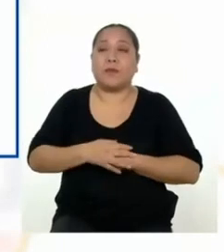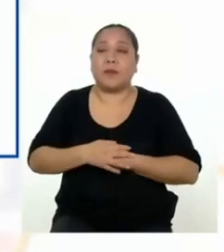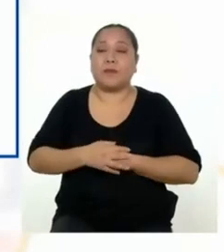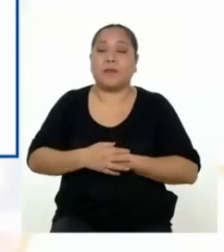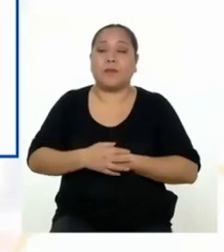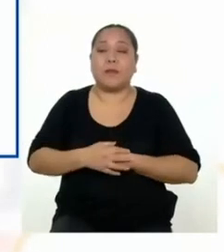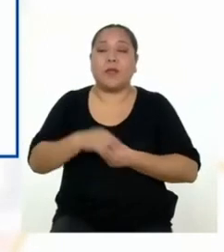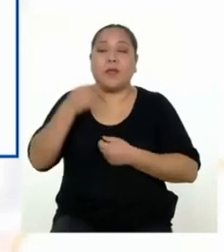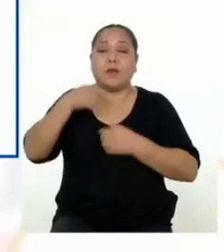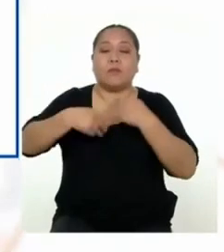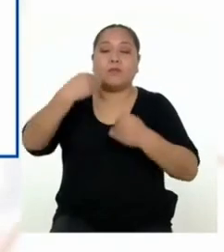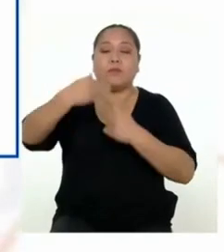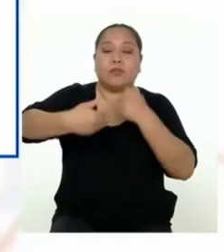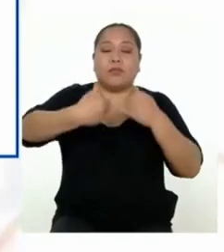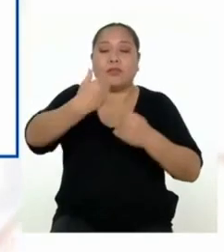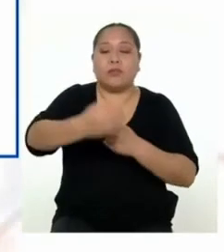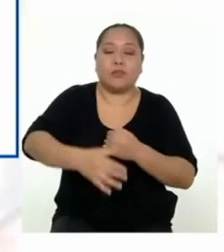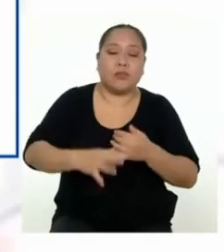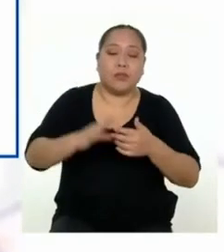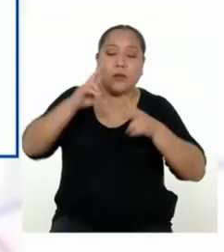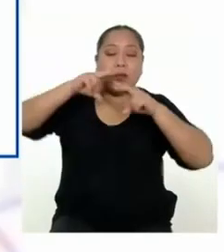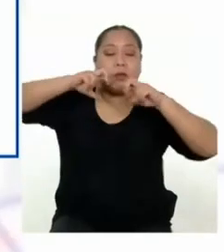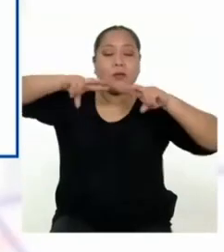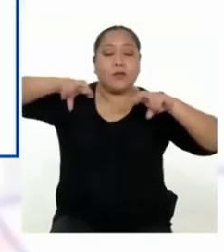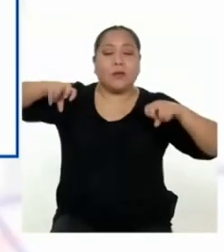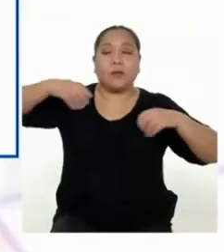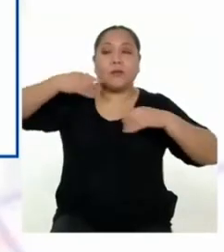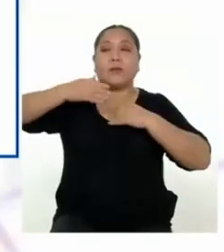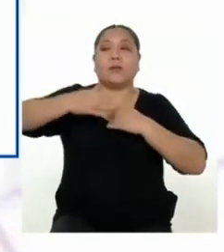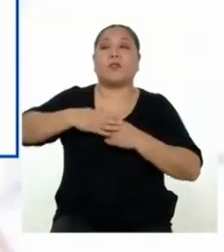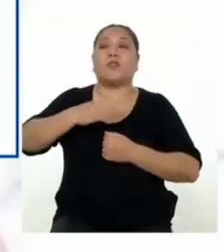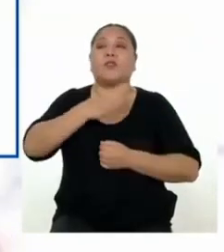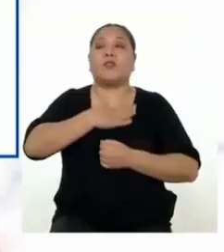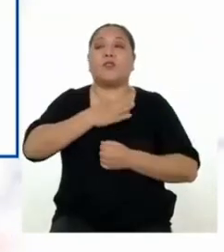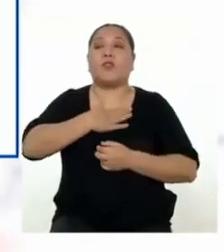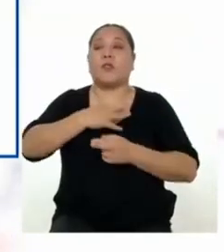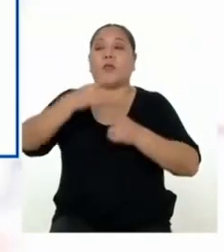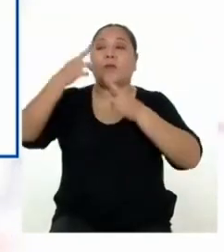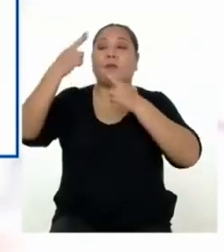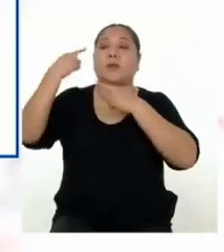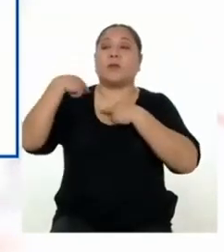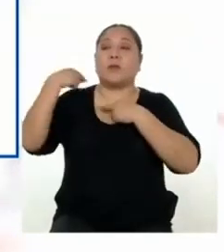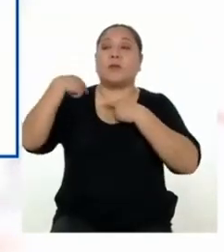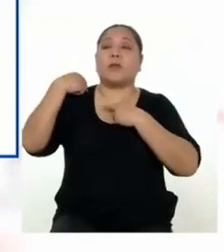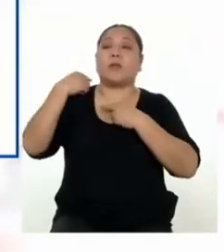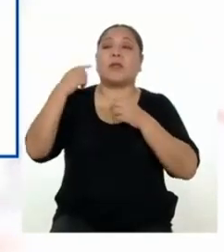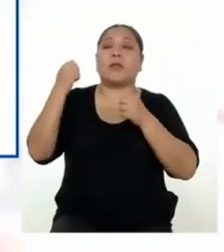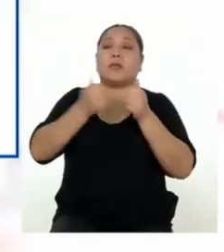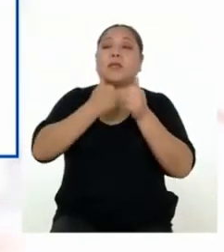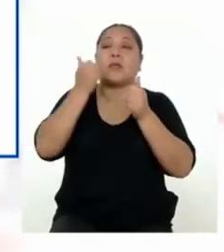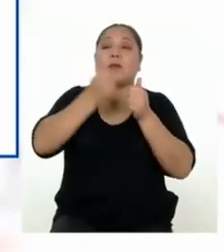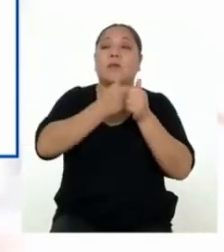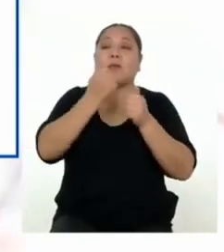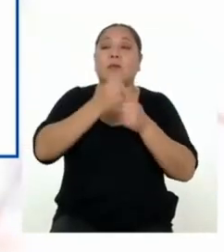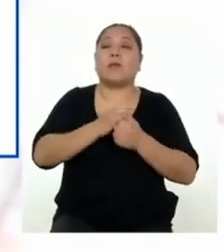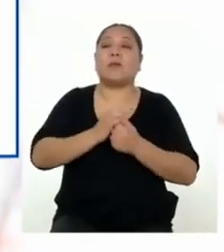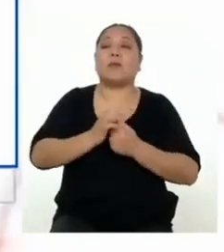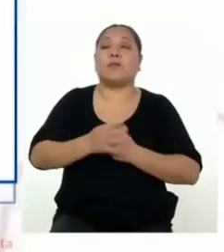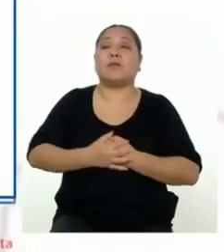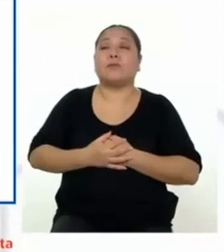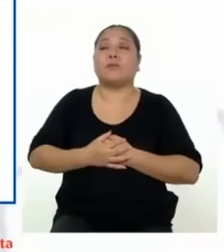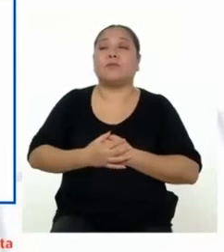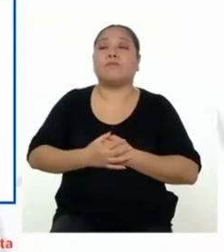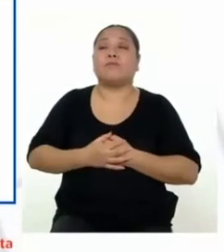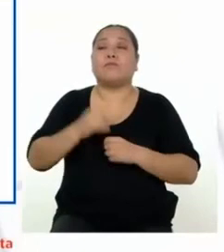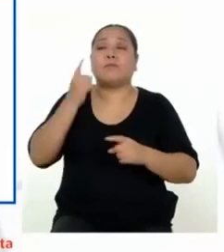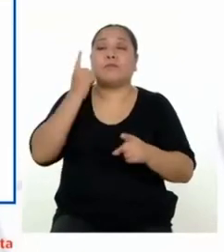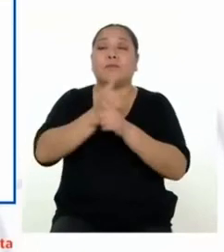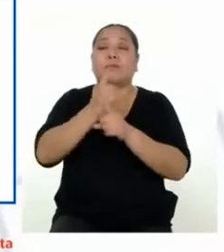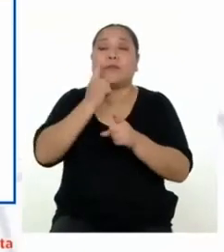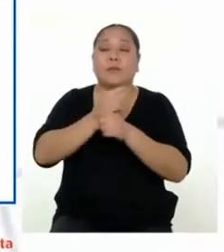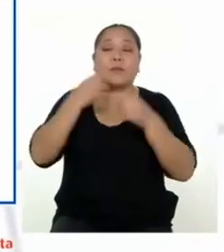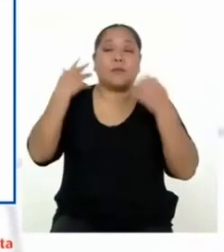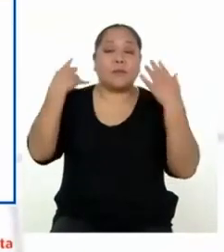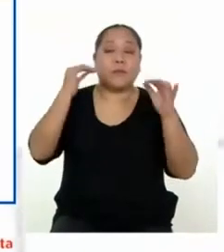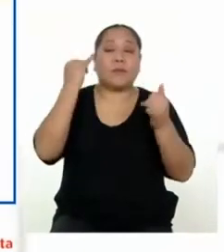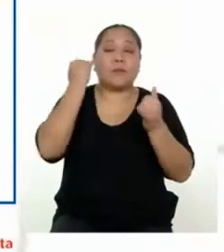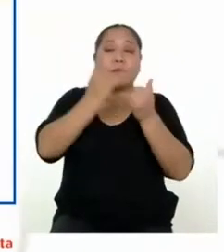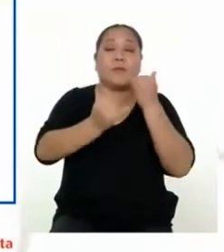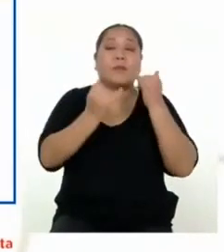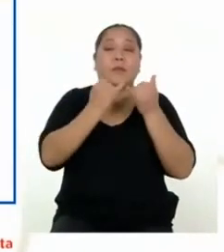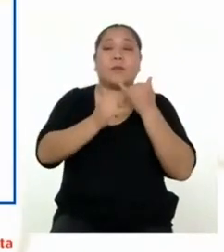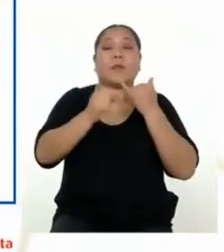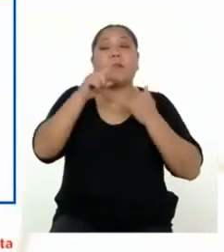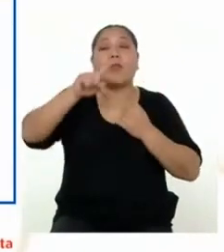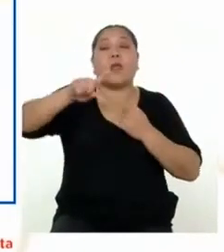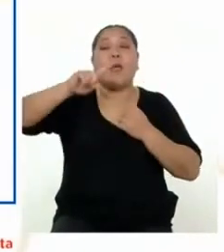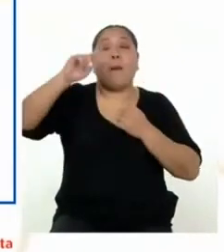Lo iremos evaluando en el proceso. Yo seré responsable del seguimiento. ¡Excelente! Has finalizado con la